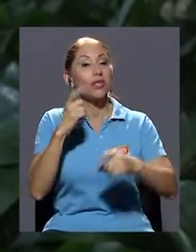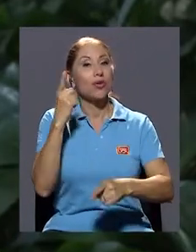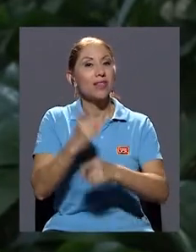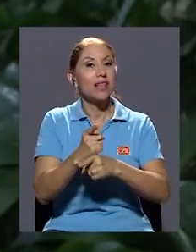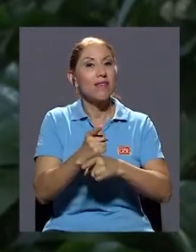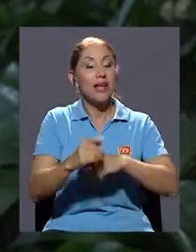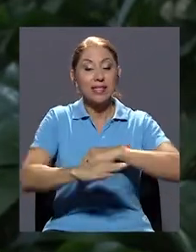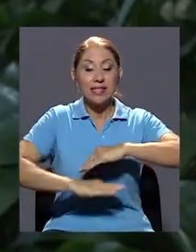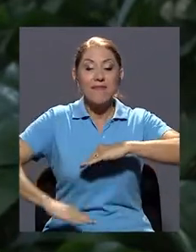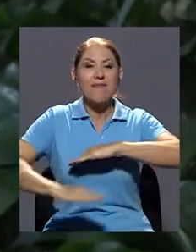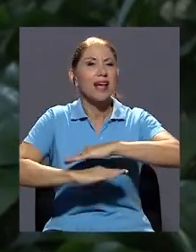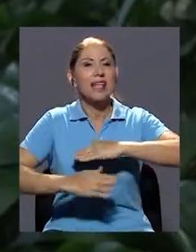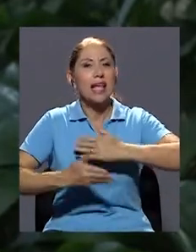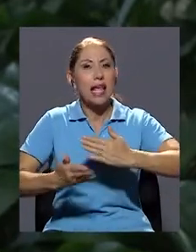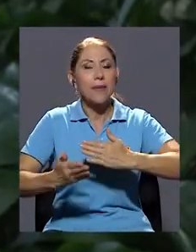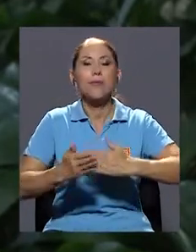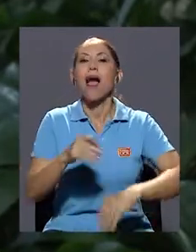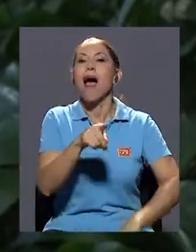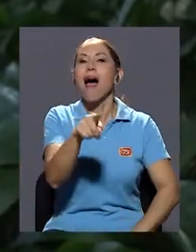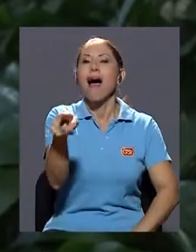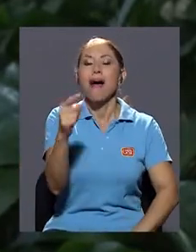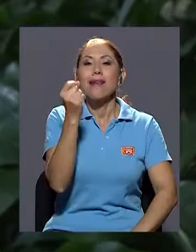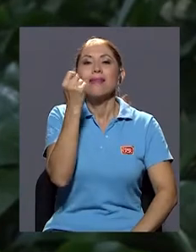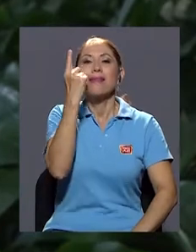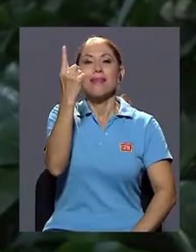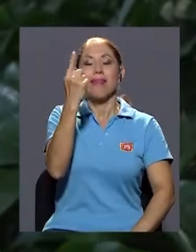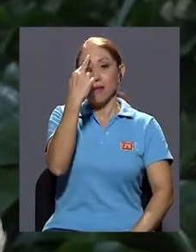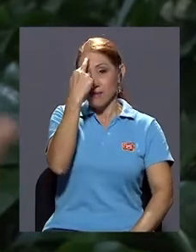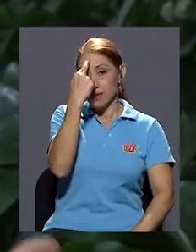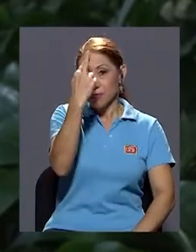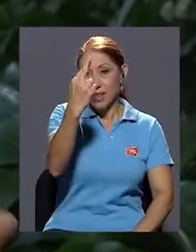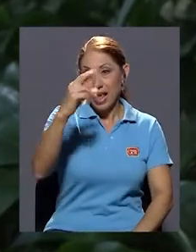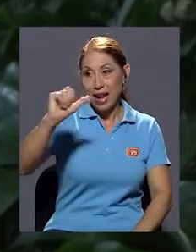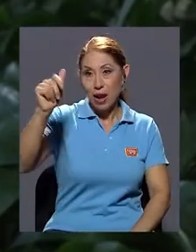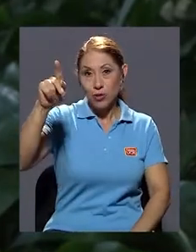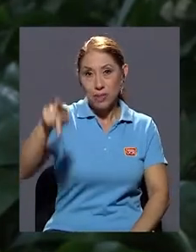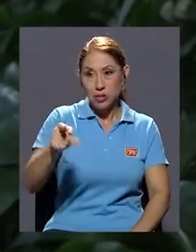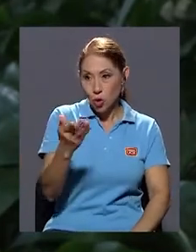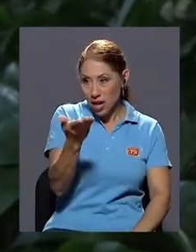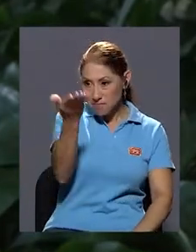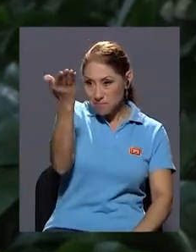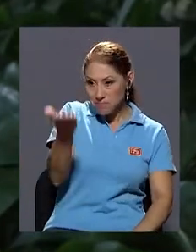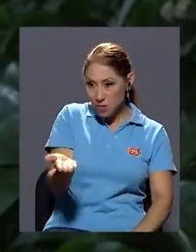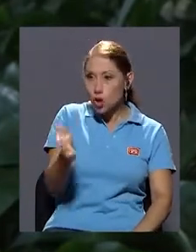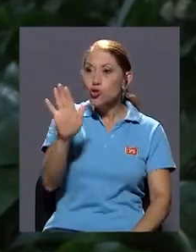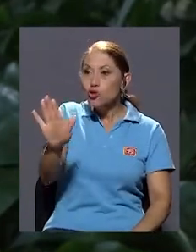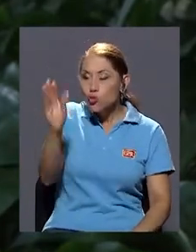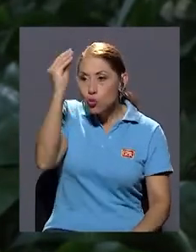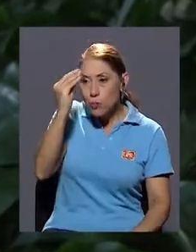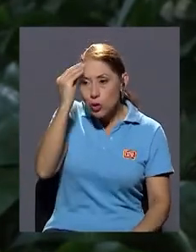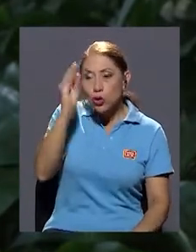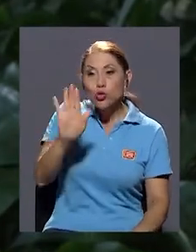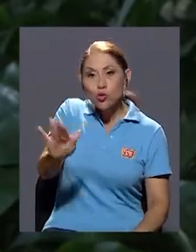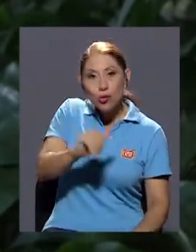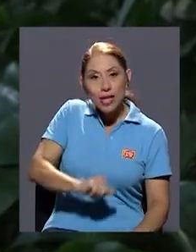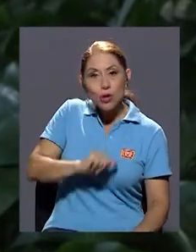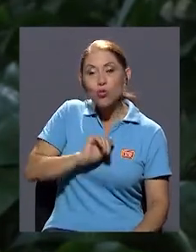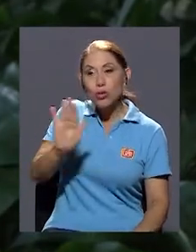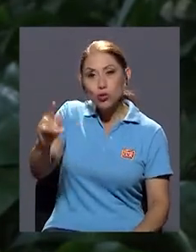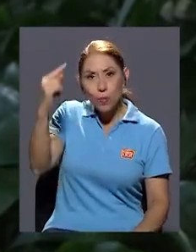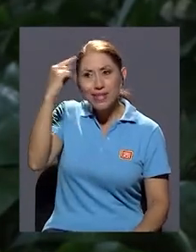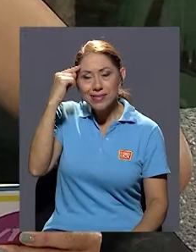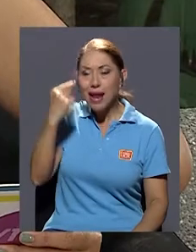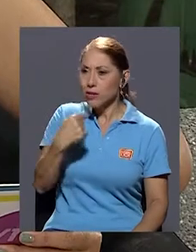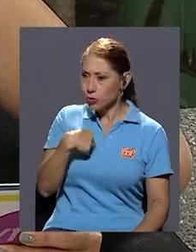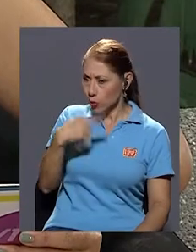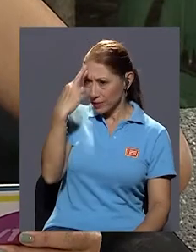asertiva se basa sobre, primero, esa noción de respetar a la otra persona en sus puntos de vista, en sus actitudes, en su